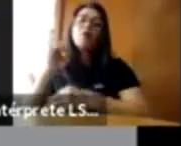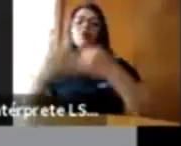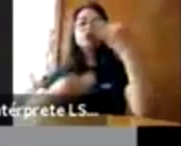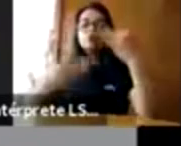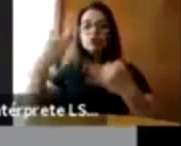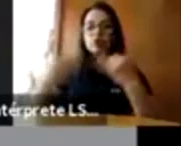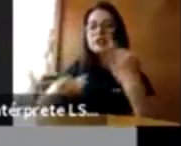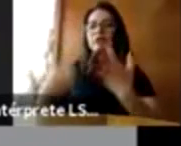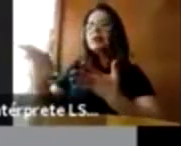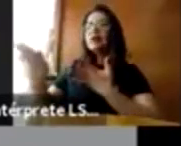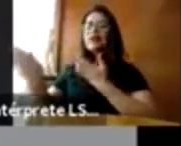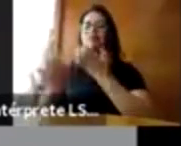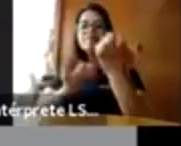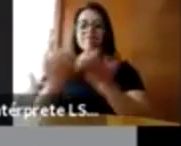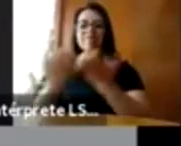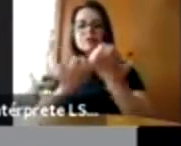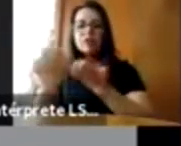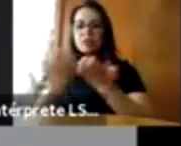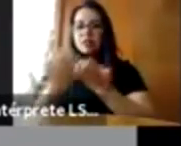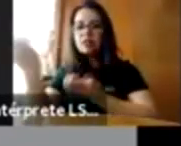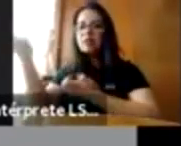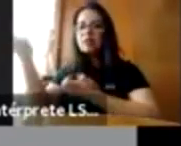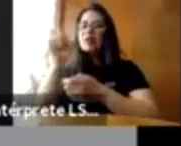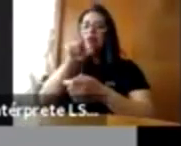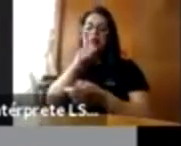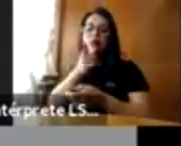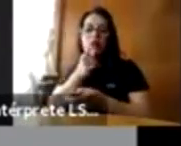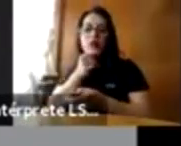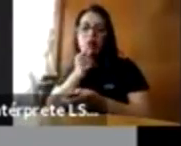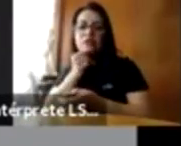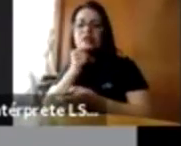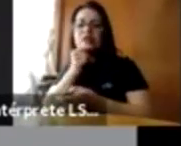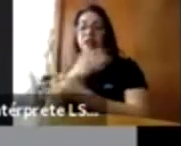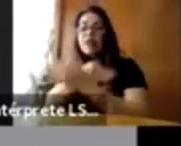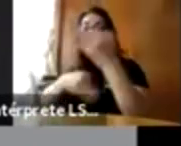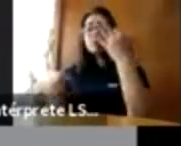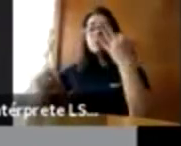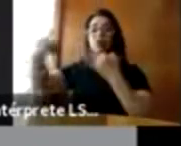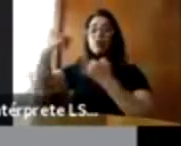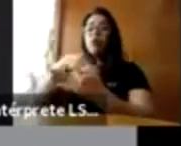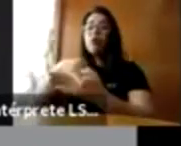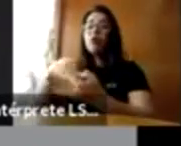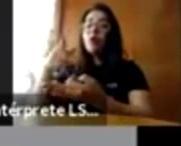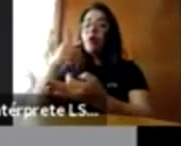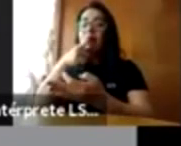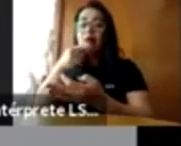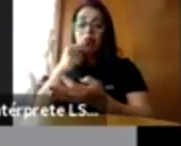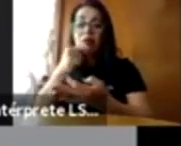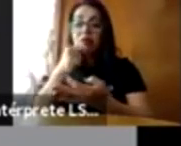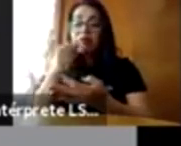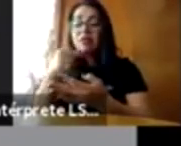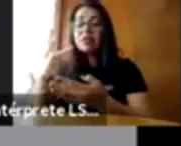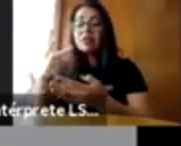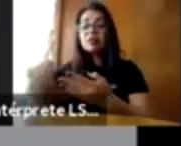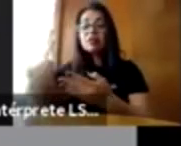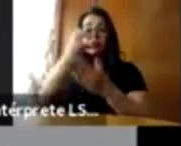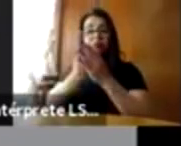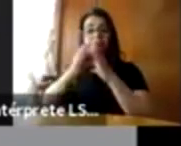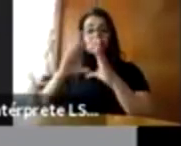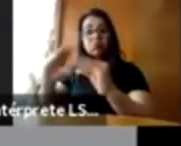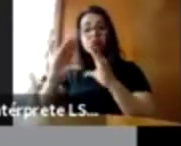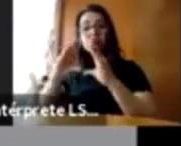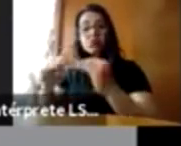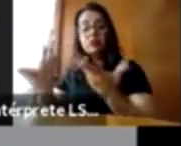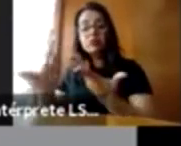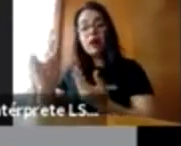policías, de otros miembros de todo el sistema judiciario, para de hecho haya consecuencias para las